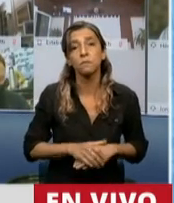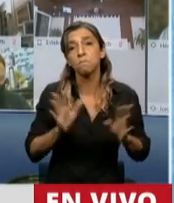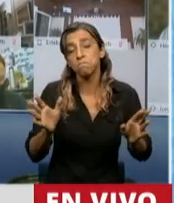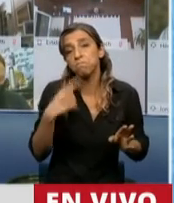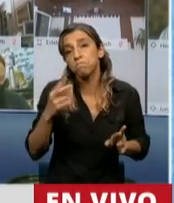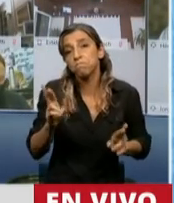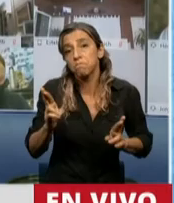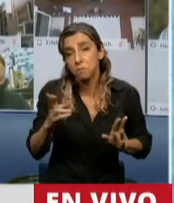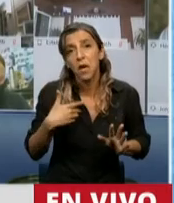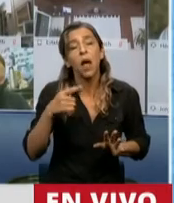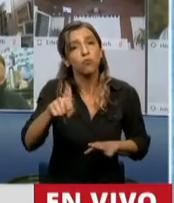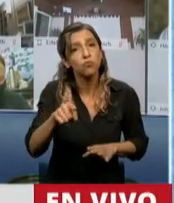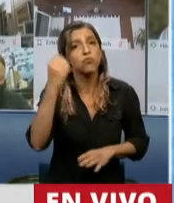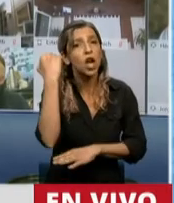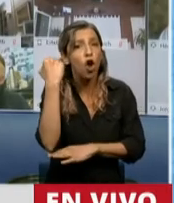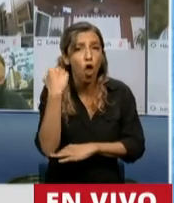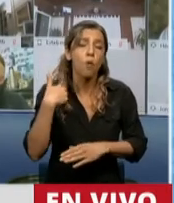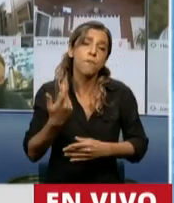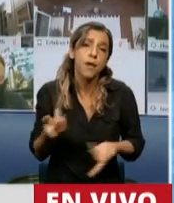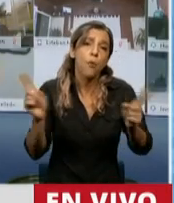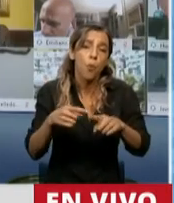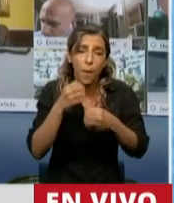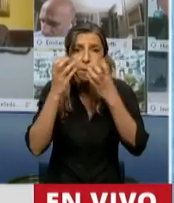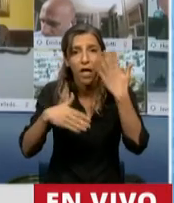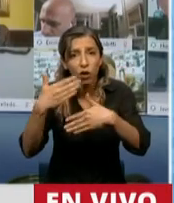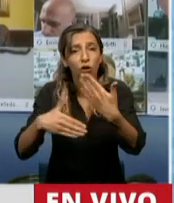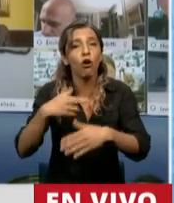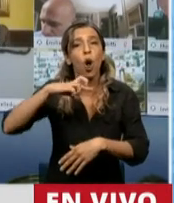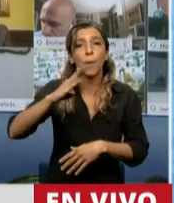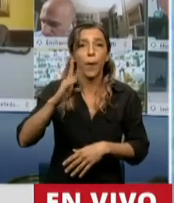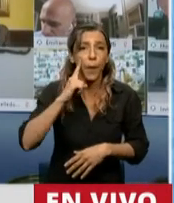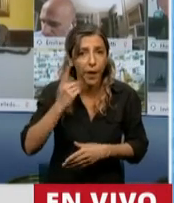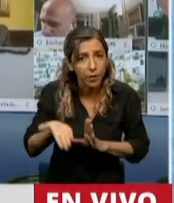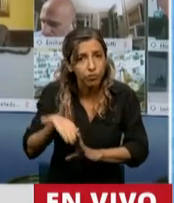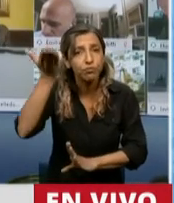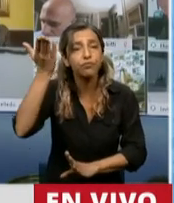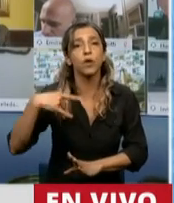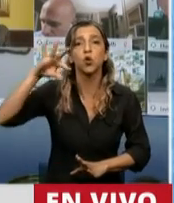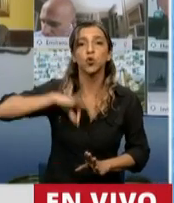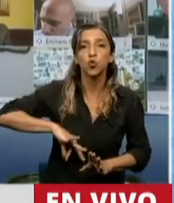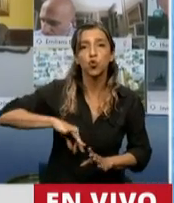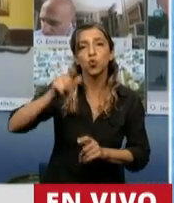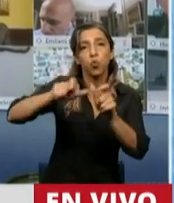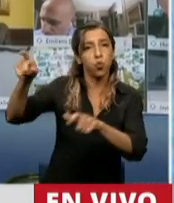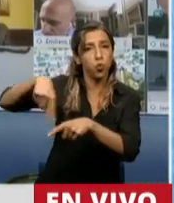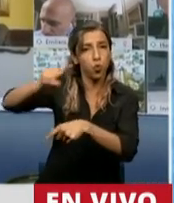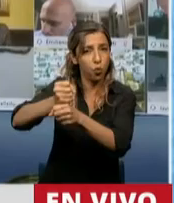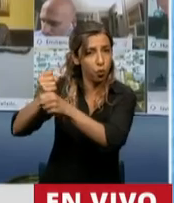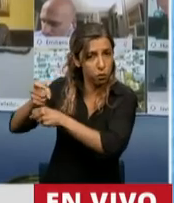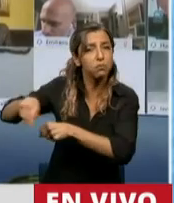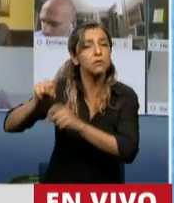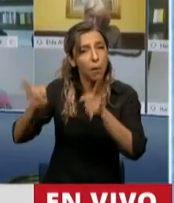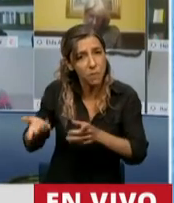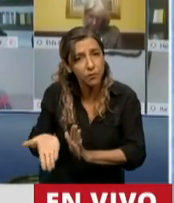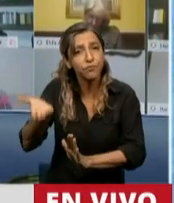tener una recuperación económica, un crecimiento del PBI, una mejora a las condiciones salariales, y, en definitiva, una